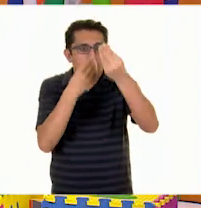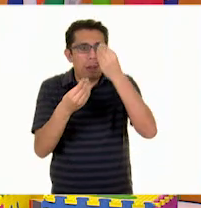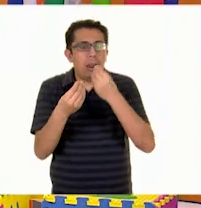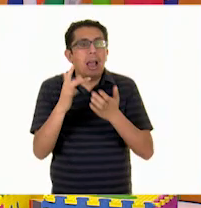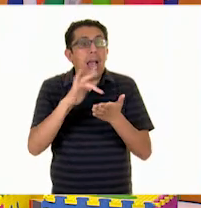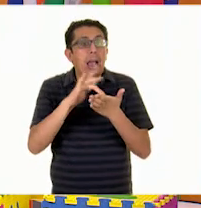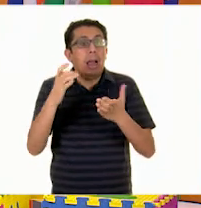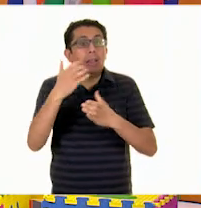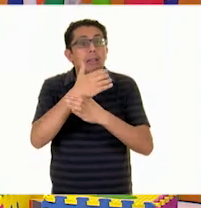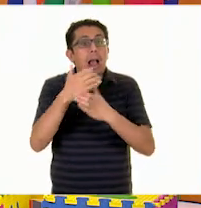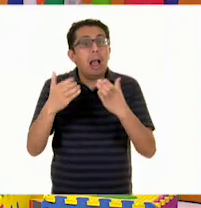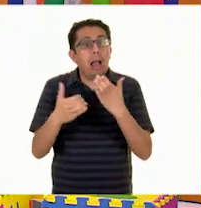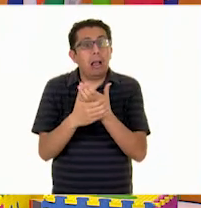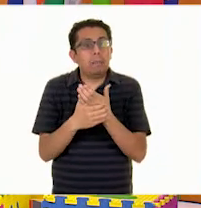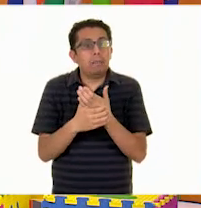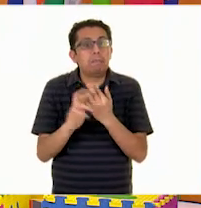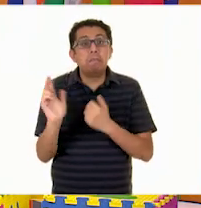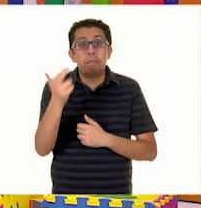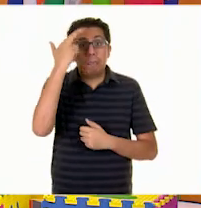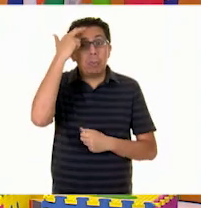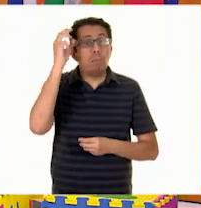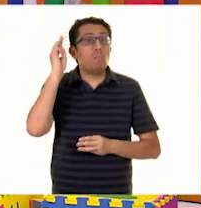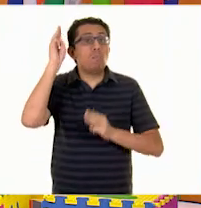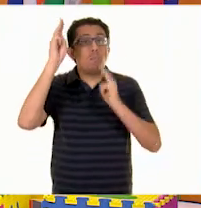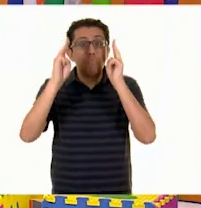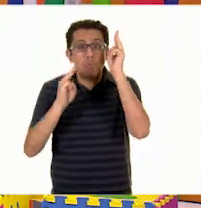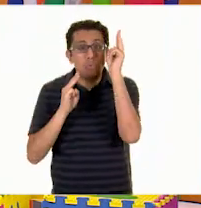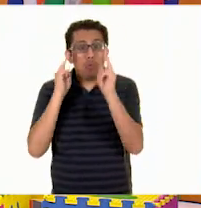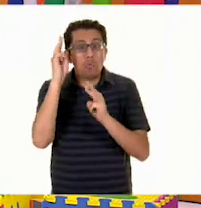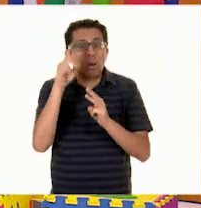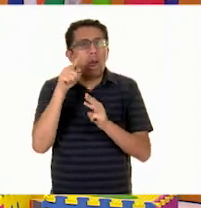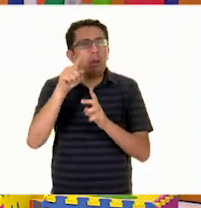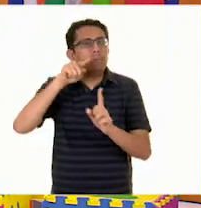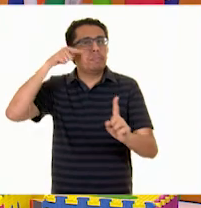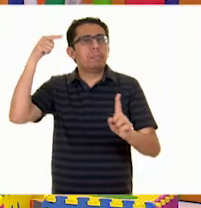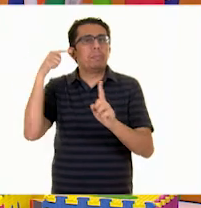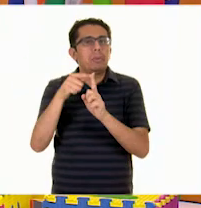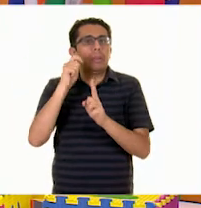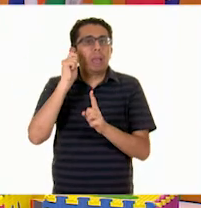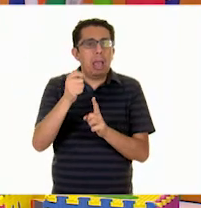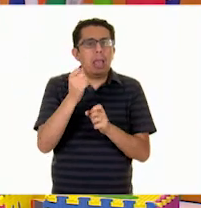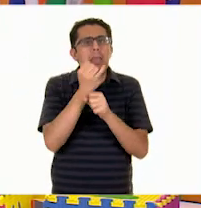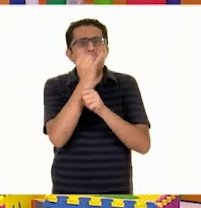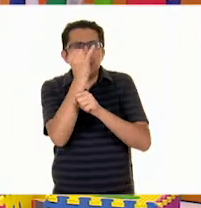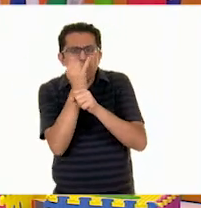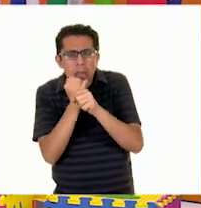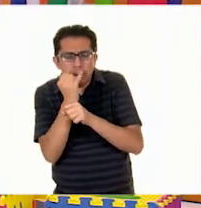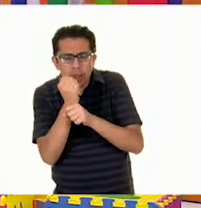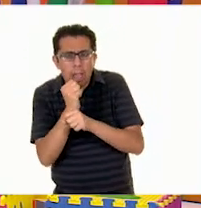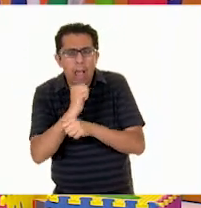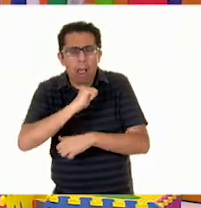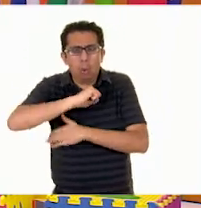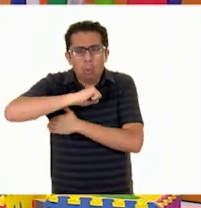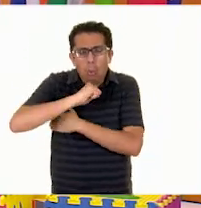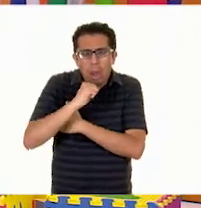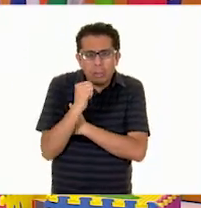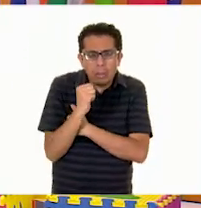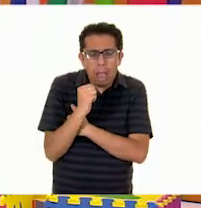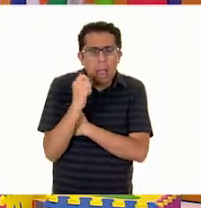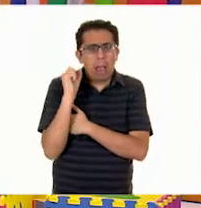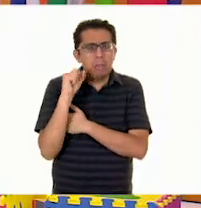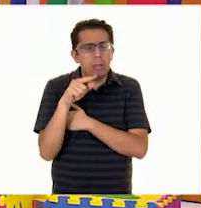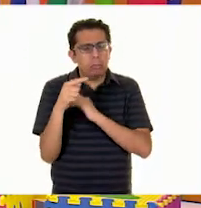ahí. Y recuerda que los museos se dedican a conservar, a investigar, a exponer